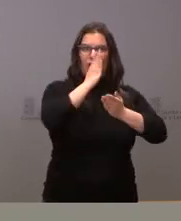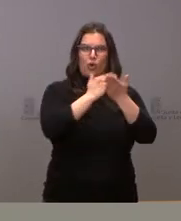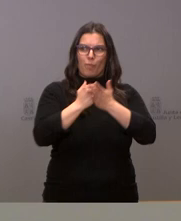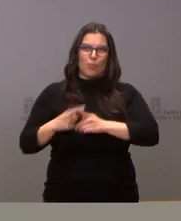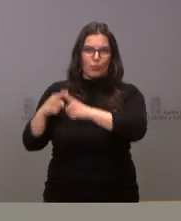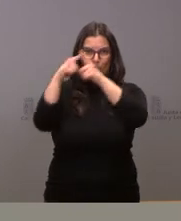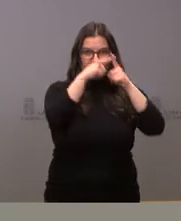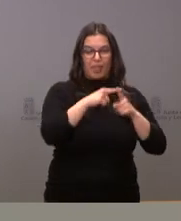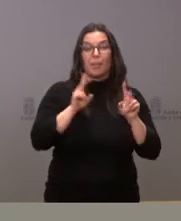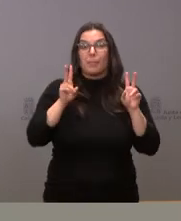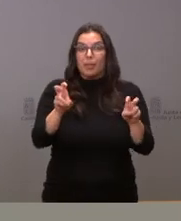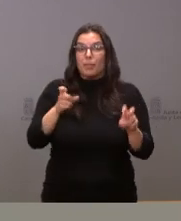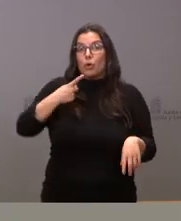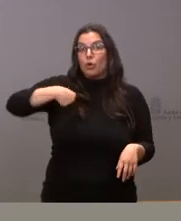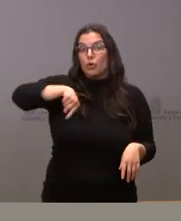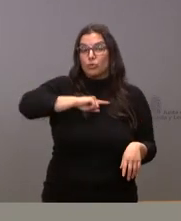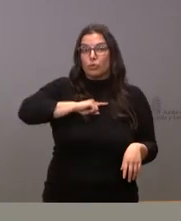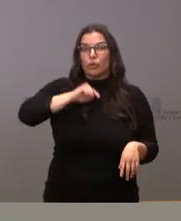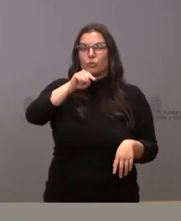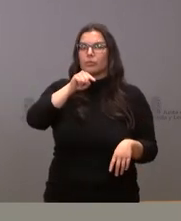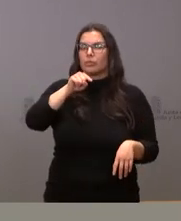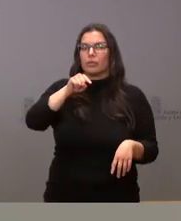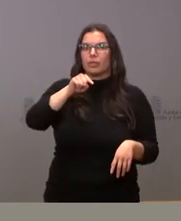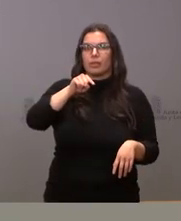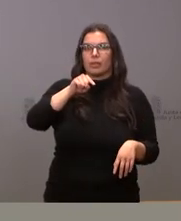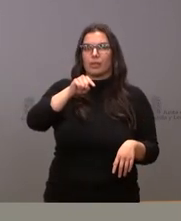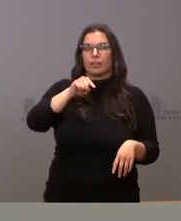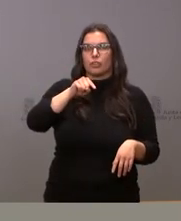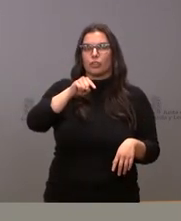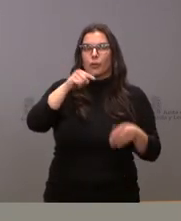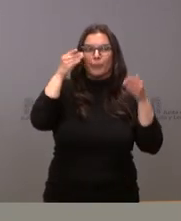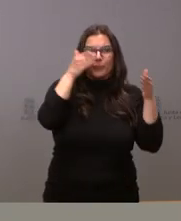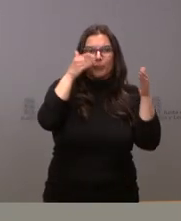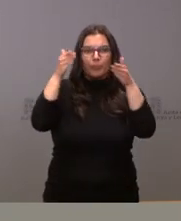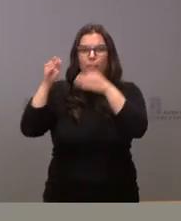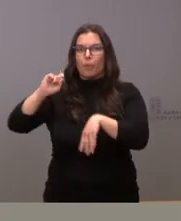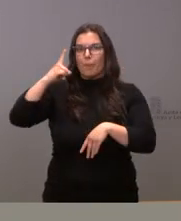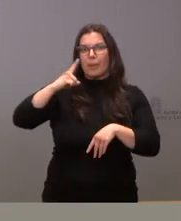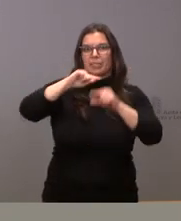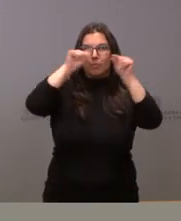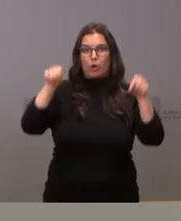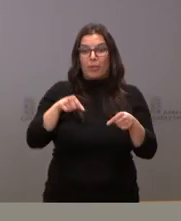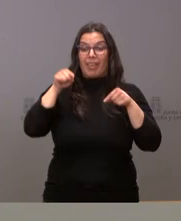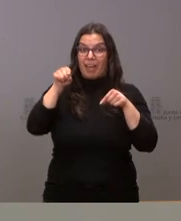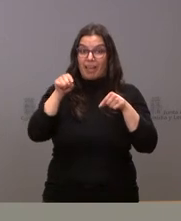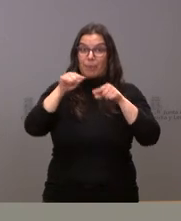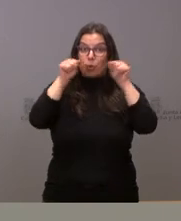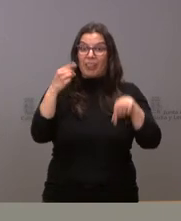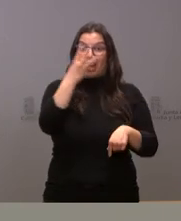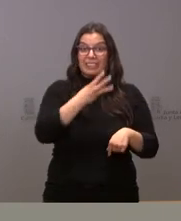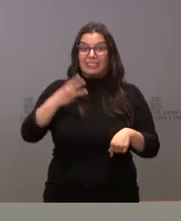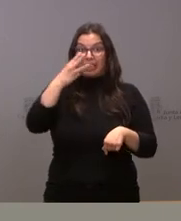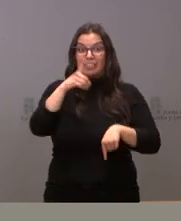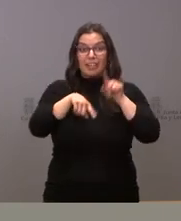inicialmente nosotros esto lo hemos centralizado creo recordar en tres provincias y desde ahí se van distribuyendo en función de cuáles son las necesidades